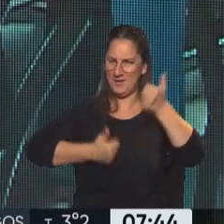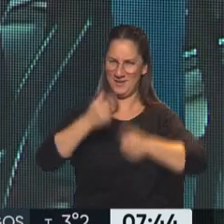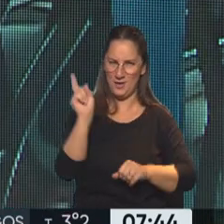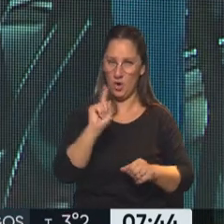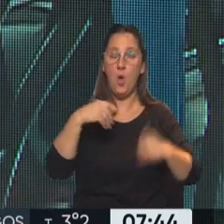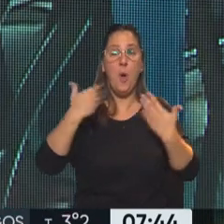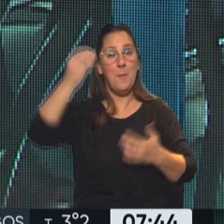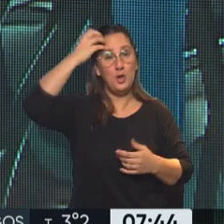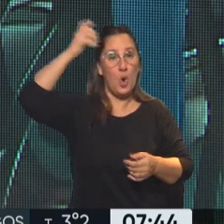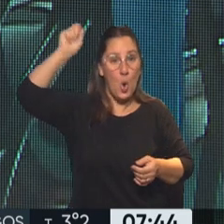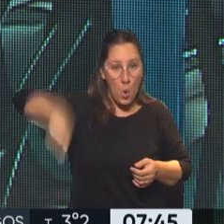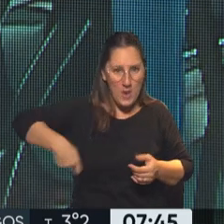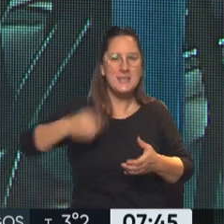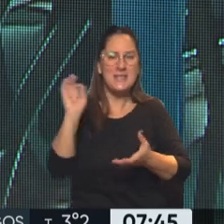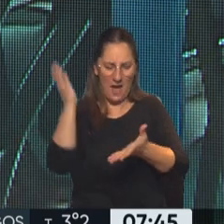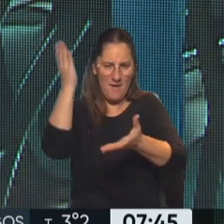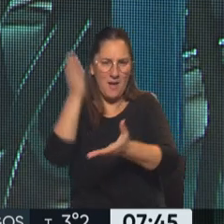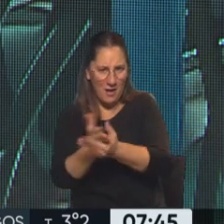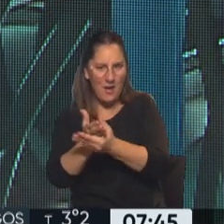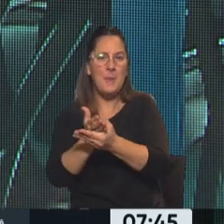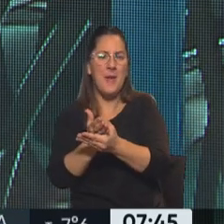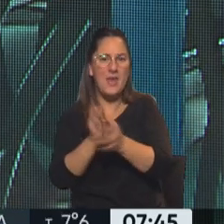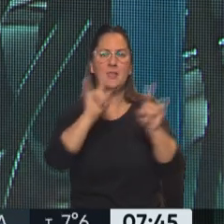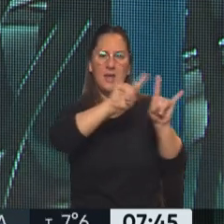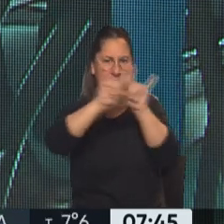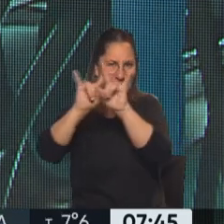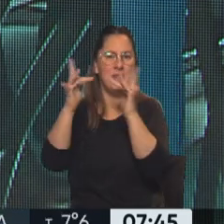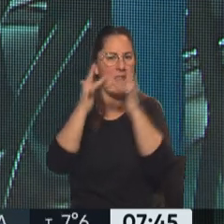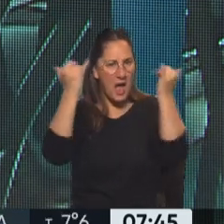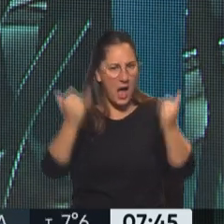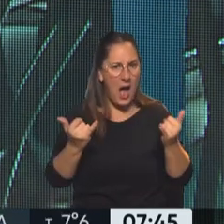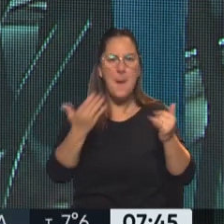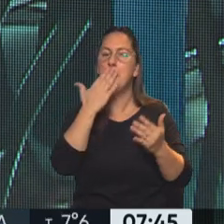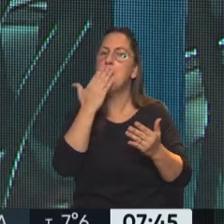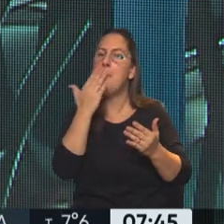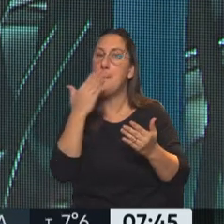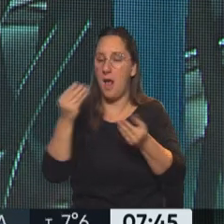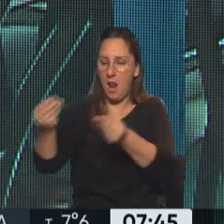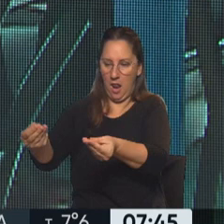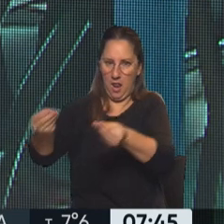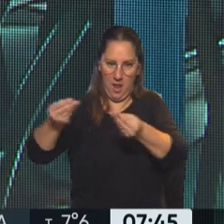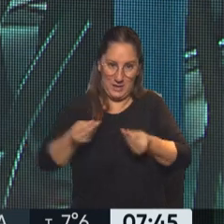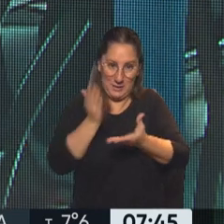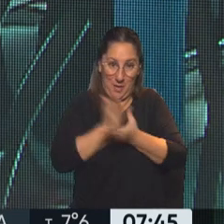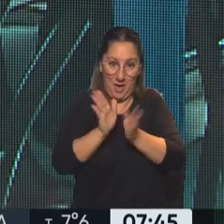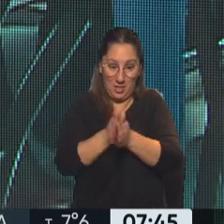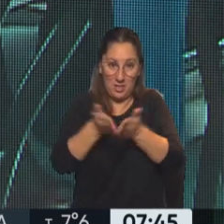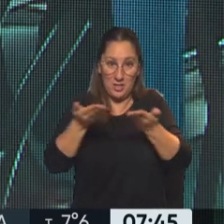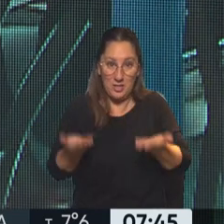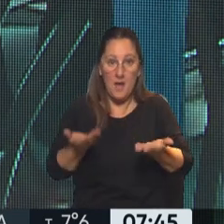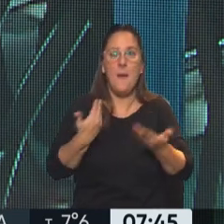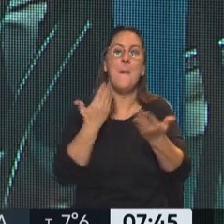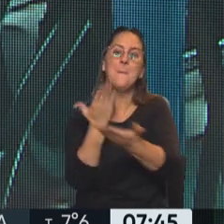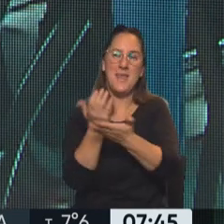a que el expediente está colgado en la web de internet, fue a buscar el expediente de papel, es una orden de presentación con apelación en